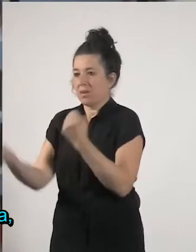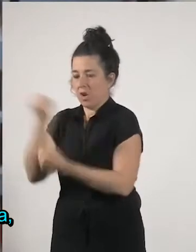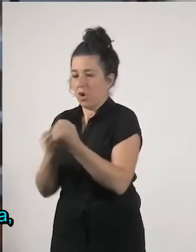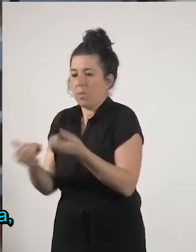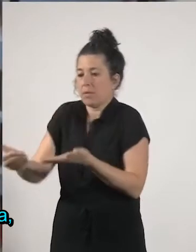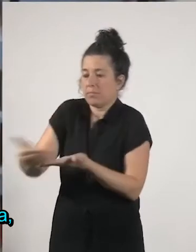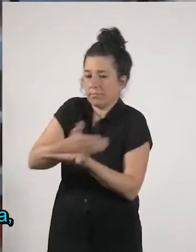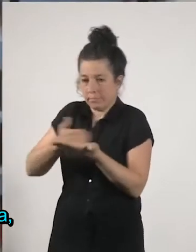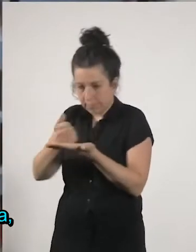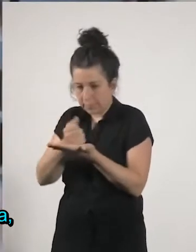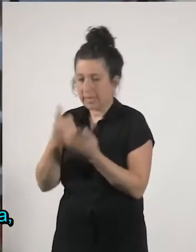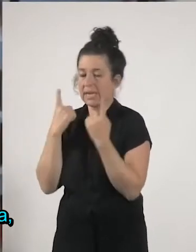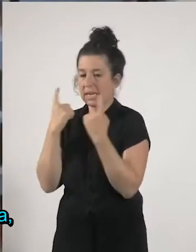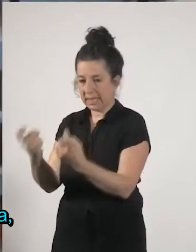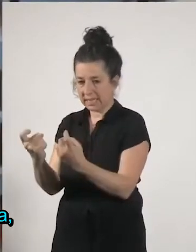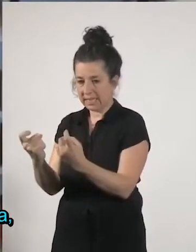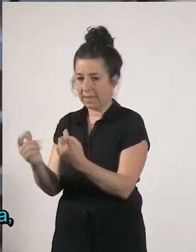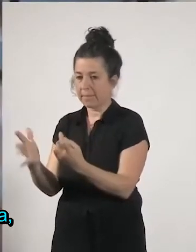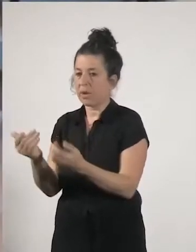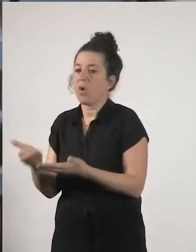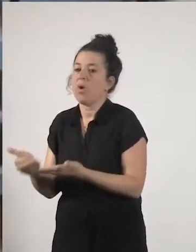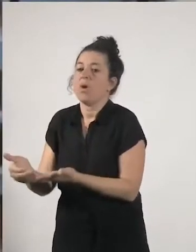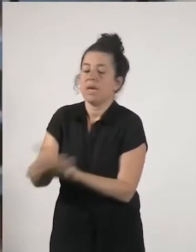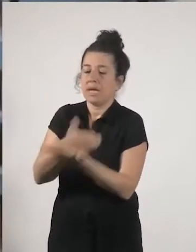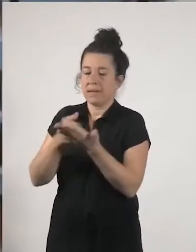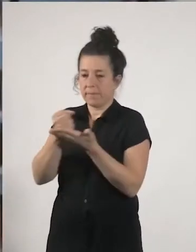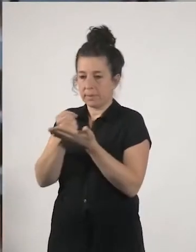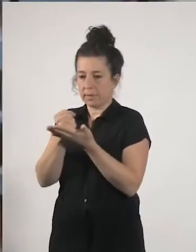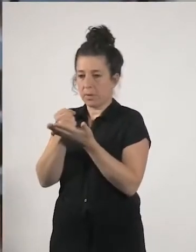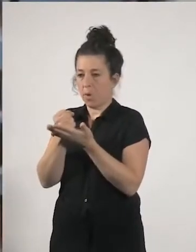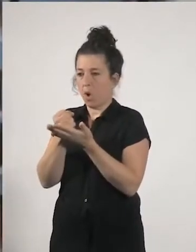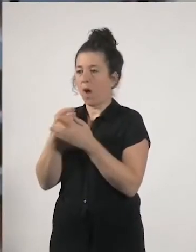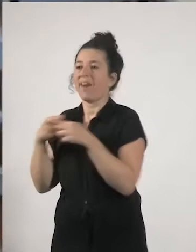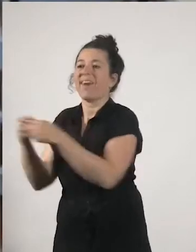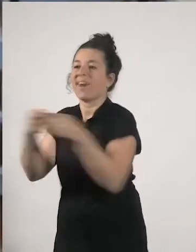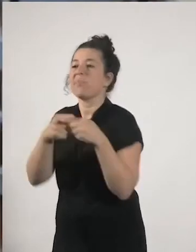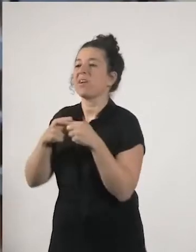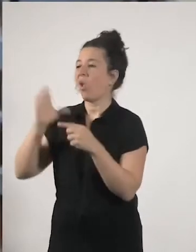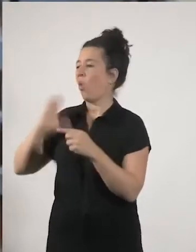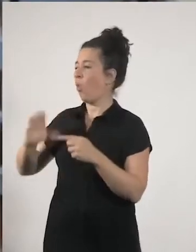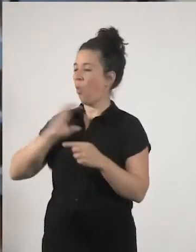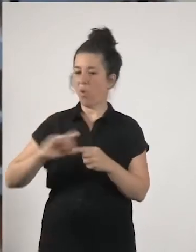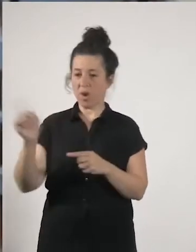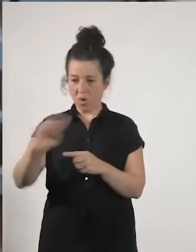rentabilidad económica los beneficios no se reparten sino que se reinvierten en